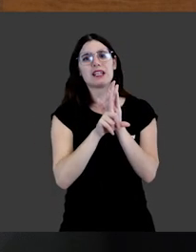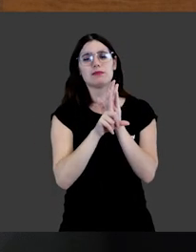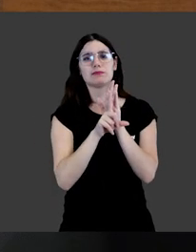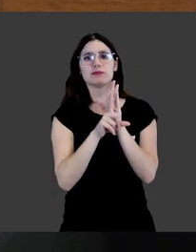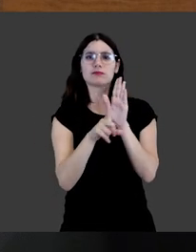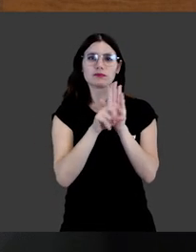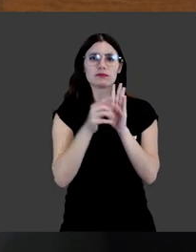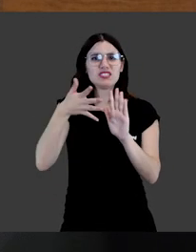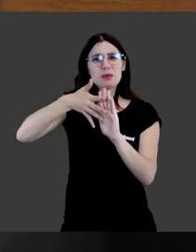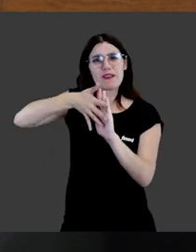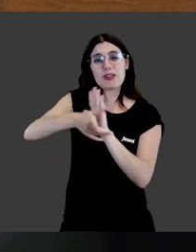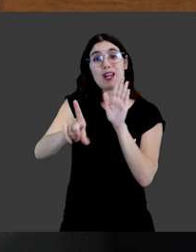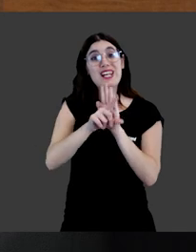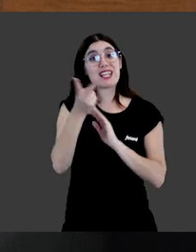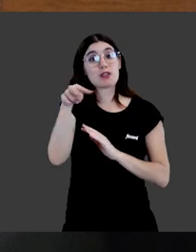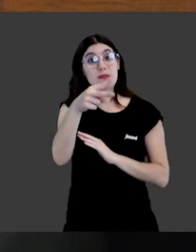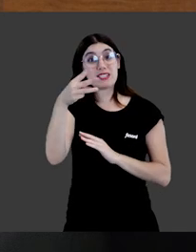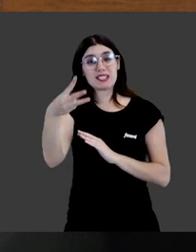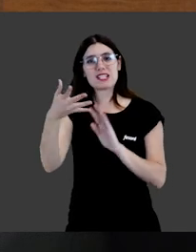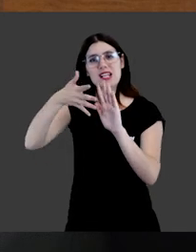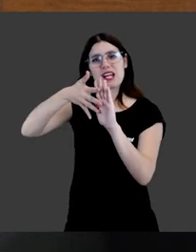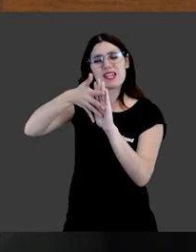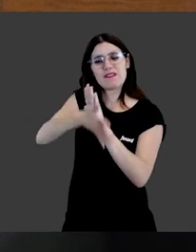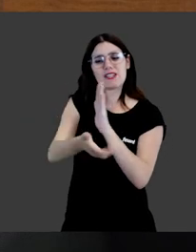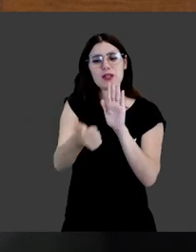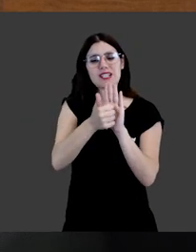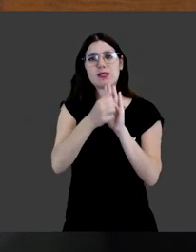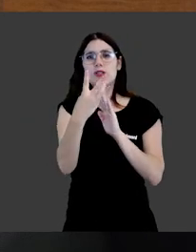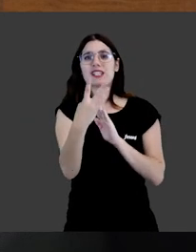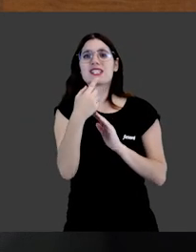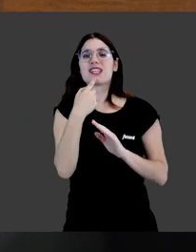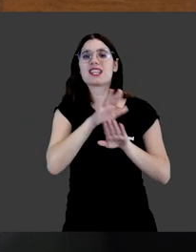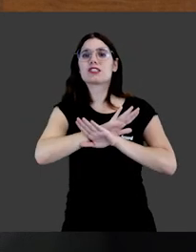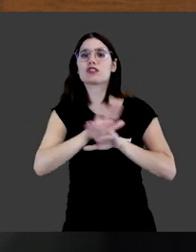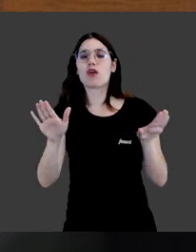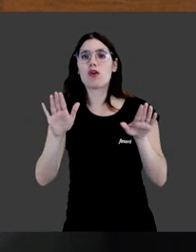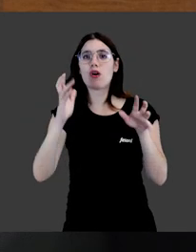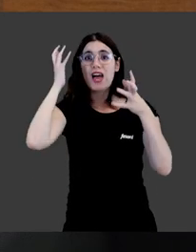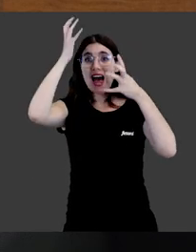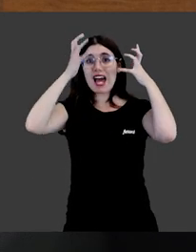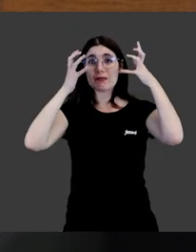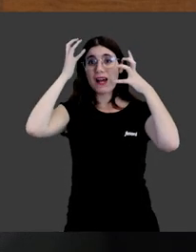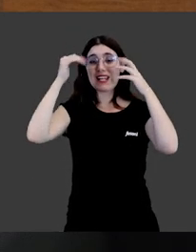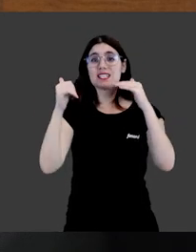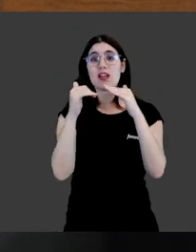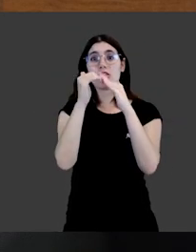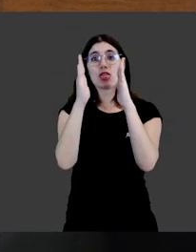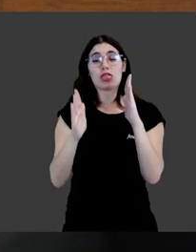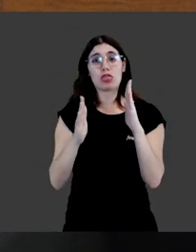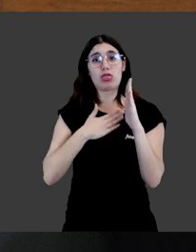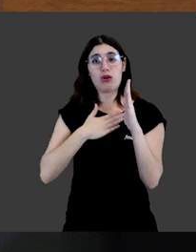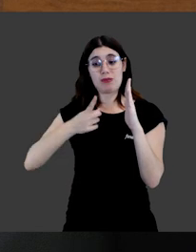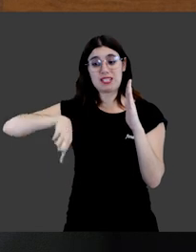la ley sí que da una definición, la ley de 2023, en su artículo 3, afirmando que son solo los animales